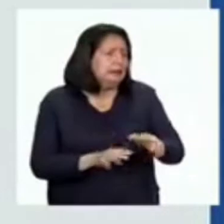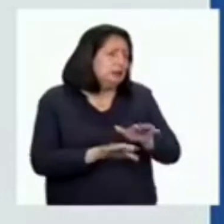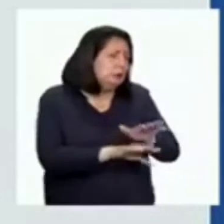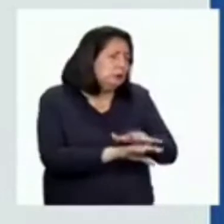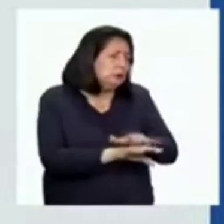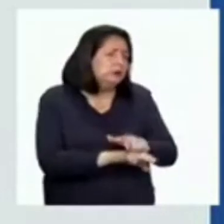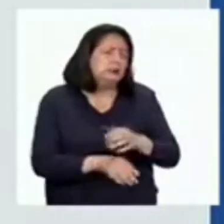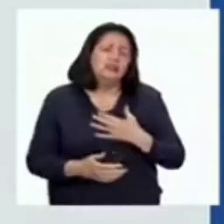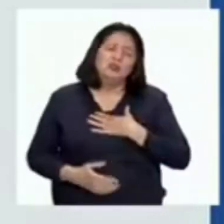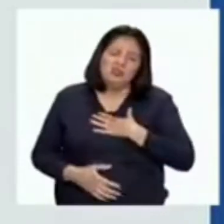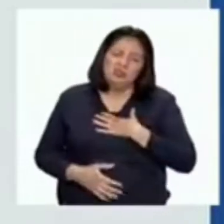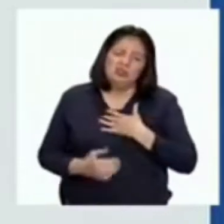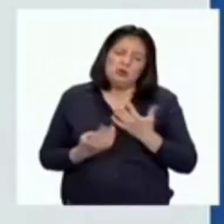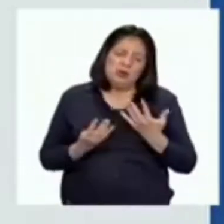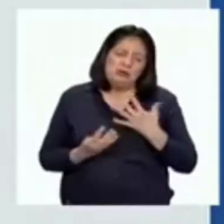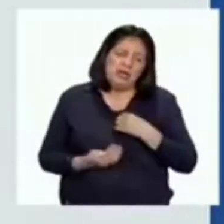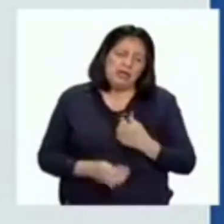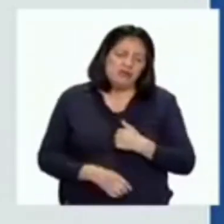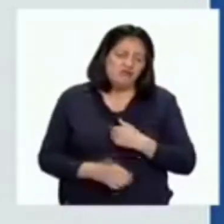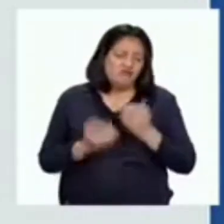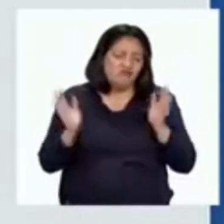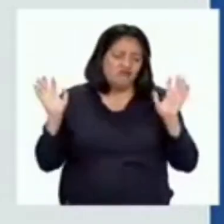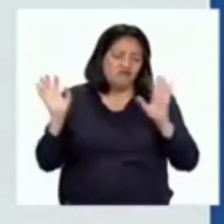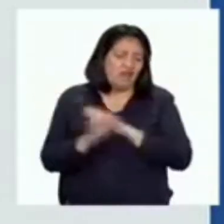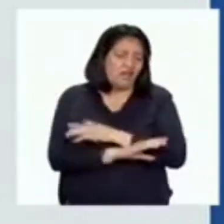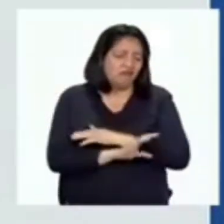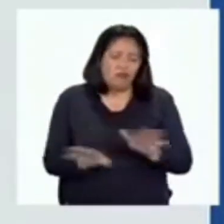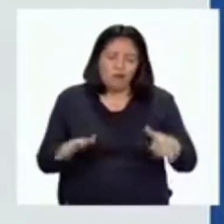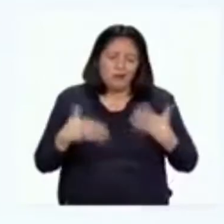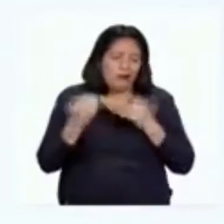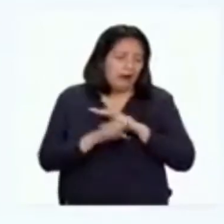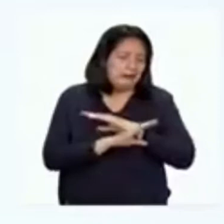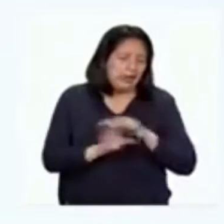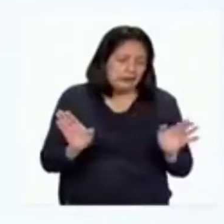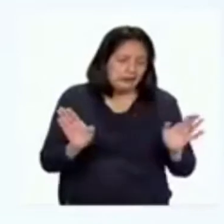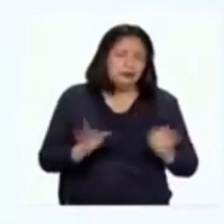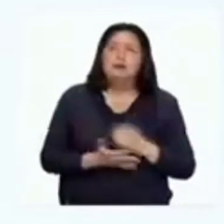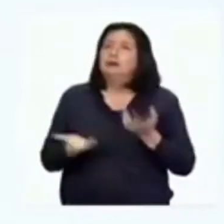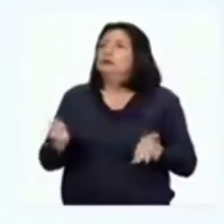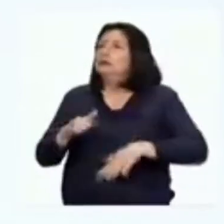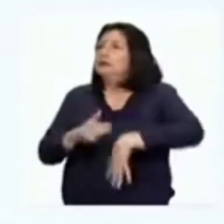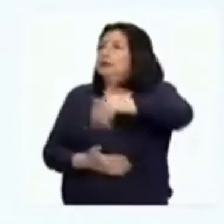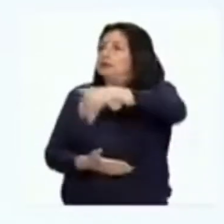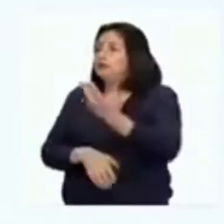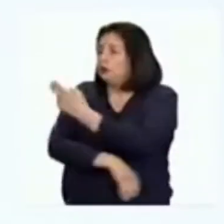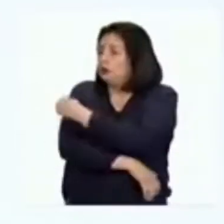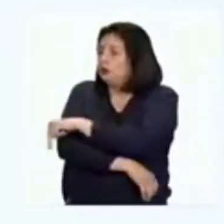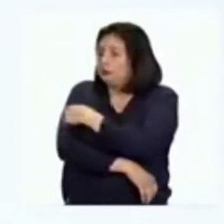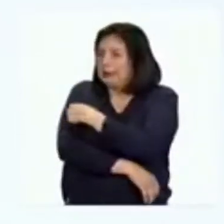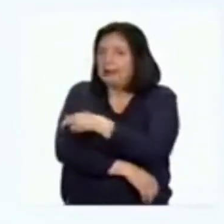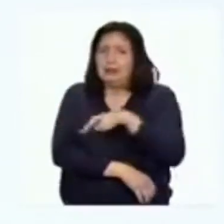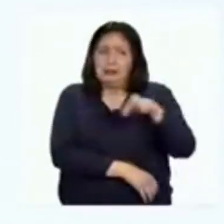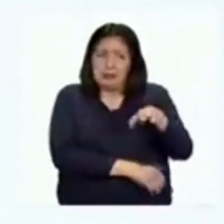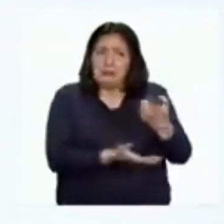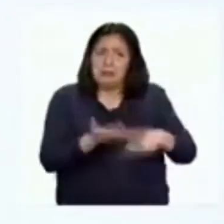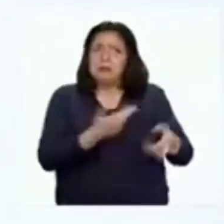él sentía que a sus nueve años ya lo había perdido todo en la vida. Cuando salió del hospital, Pedro regresó